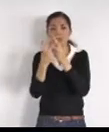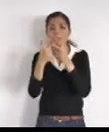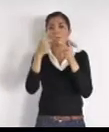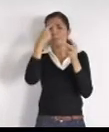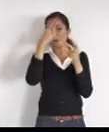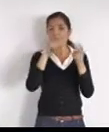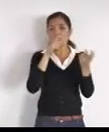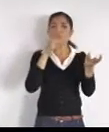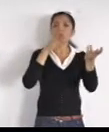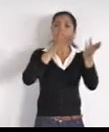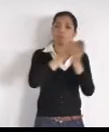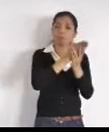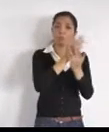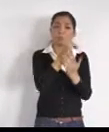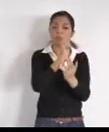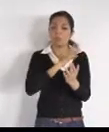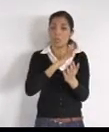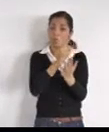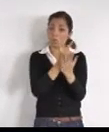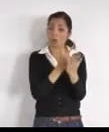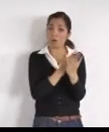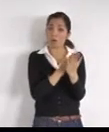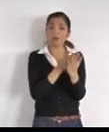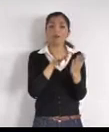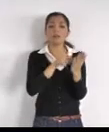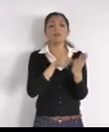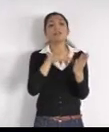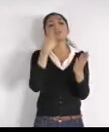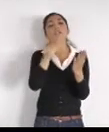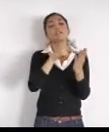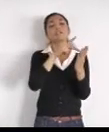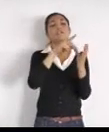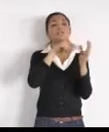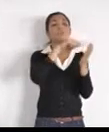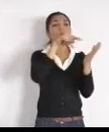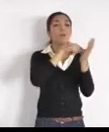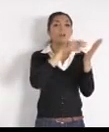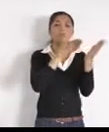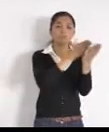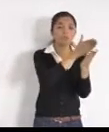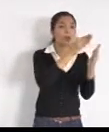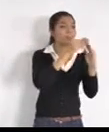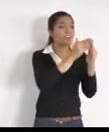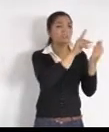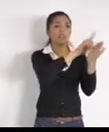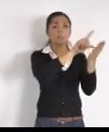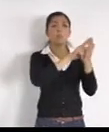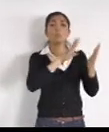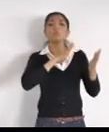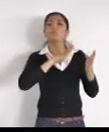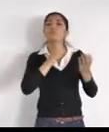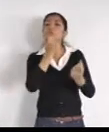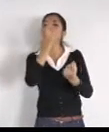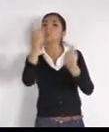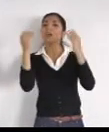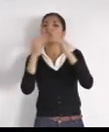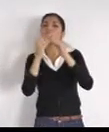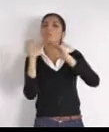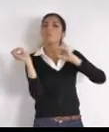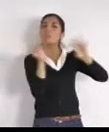de las mismas, por favor, pásanos por inbox, tus datos, para poder ubicar, a cuáles te refieres, y que podamos incorporarte, en esta agenda, que tiene el gobierno,